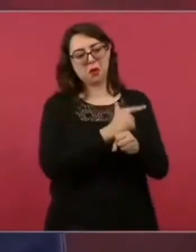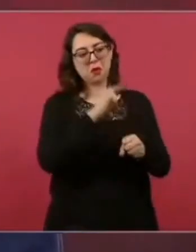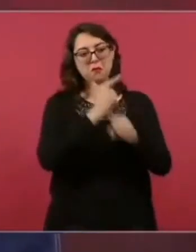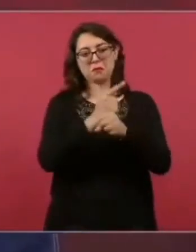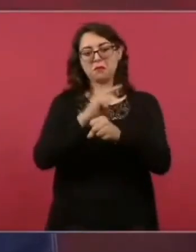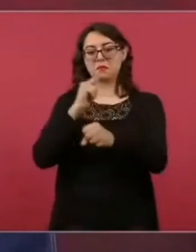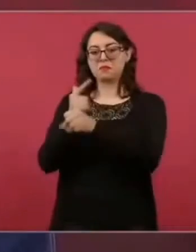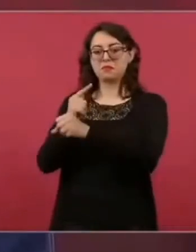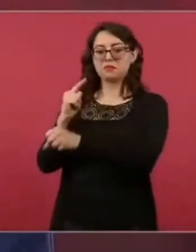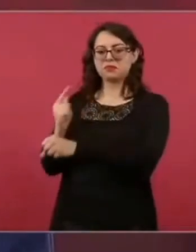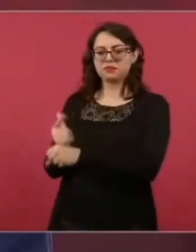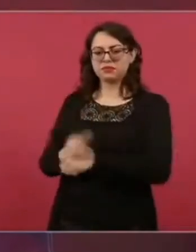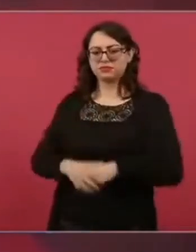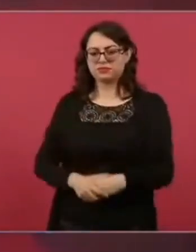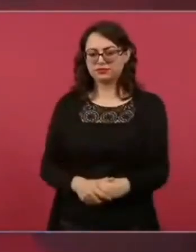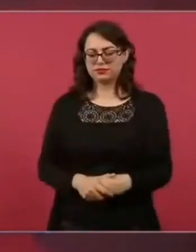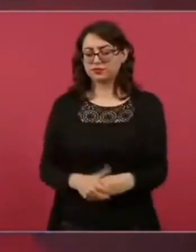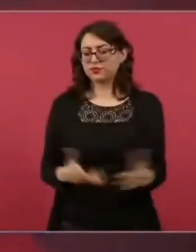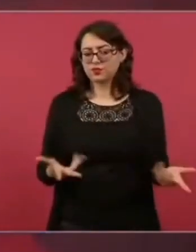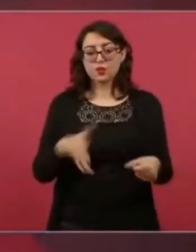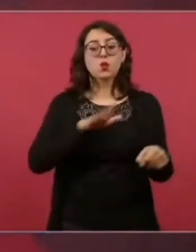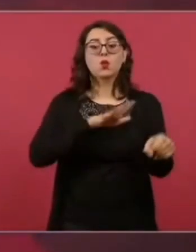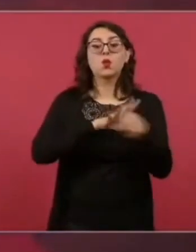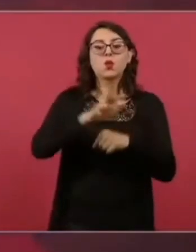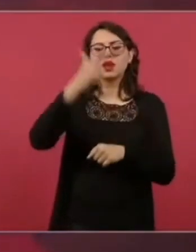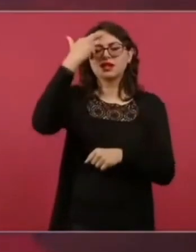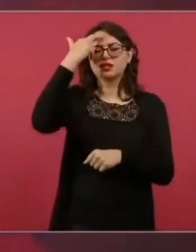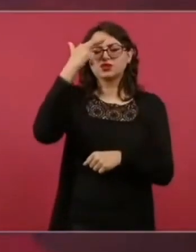atender al pueblo escuchar al pueblo